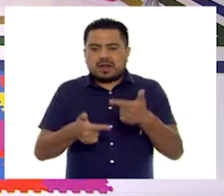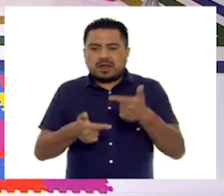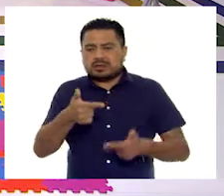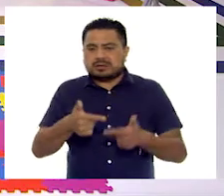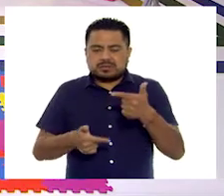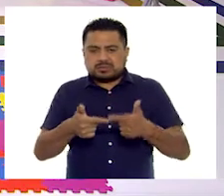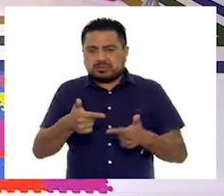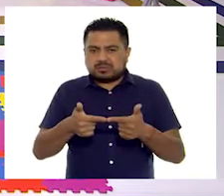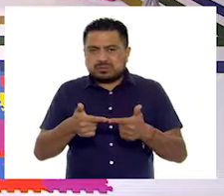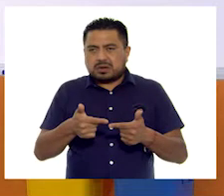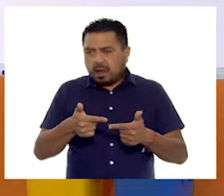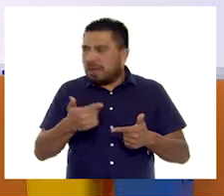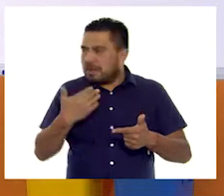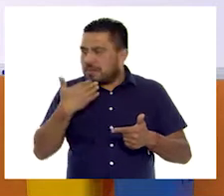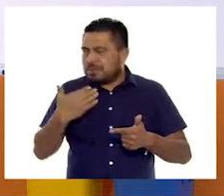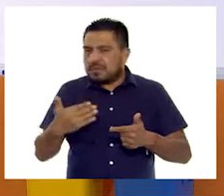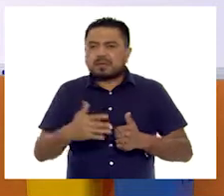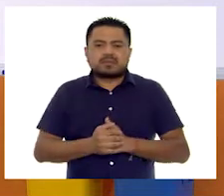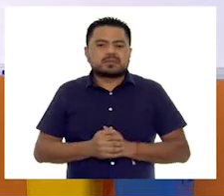leche. ¡Ajá!